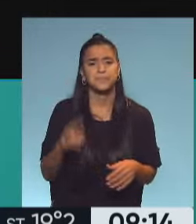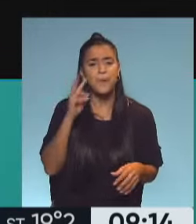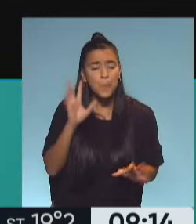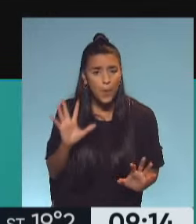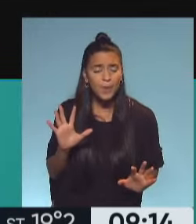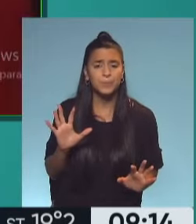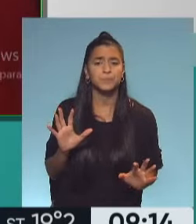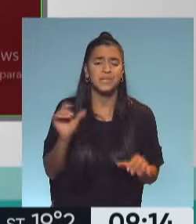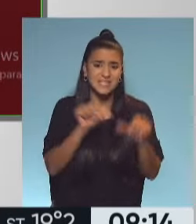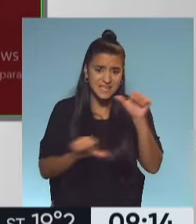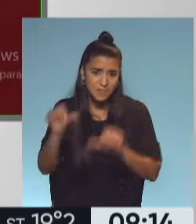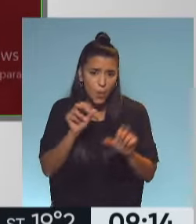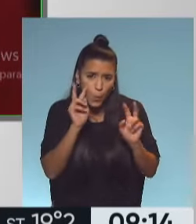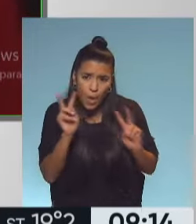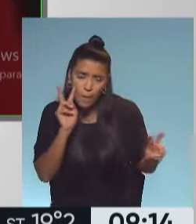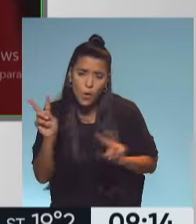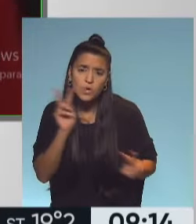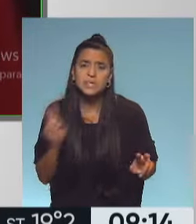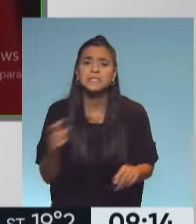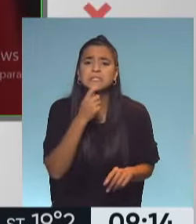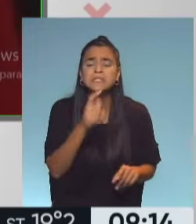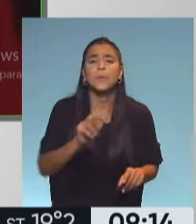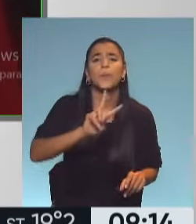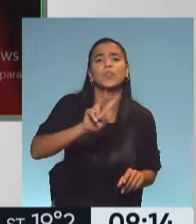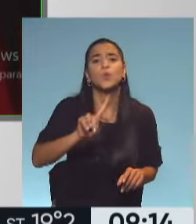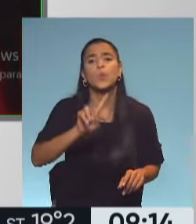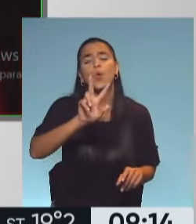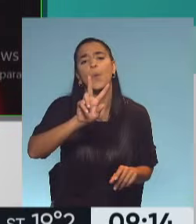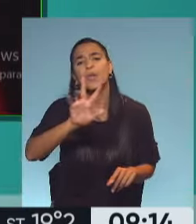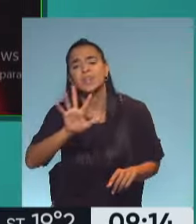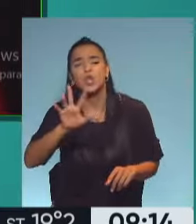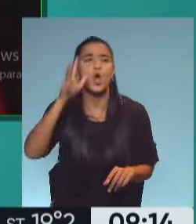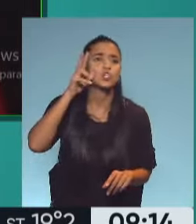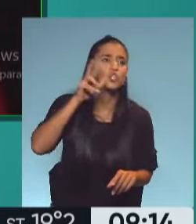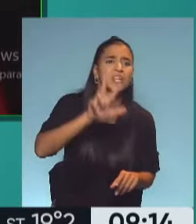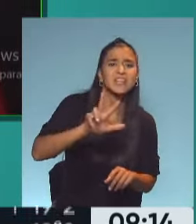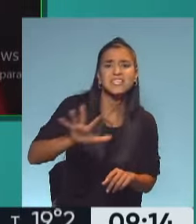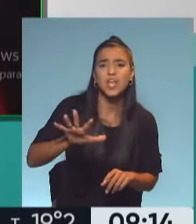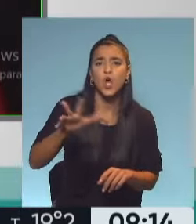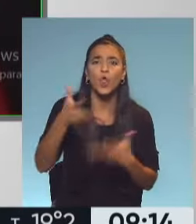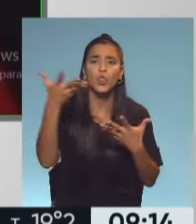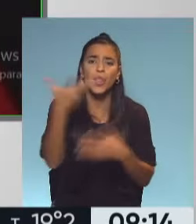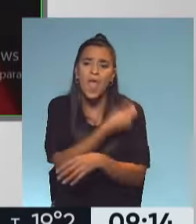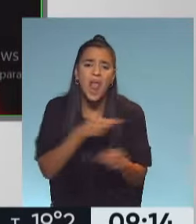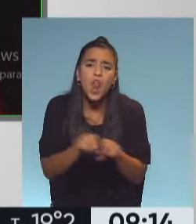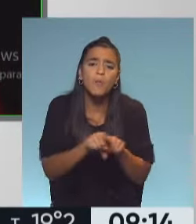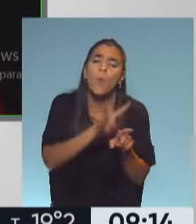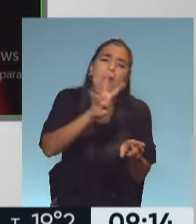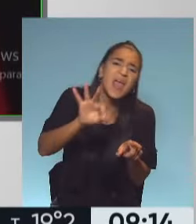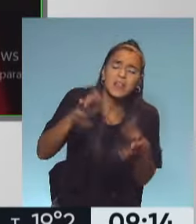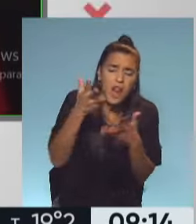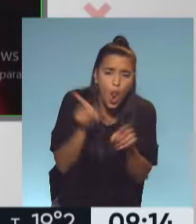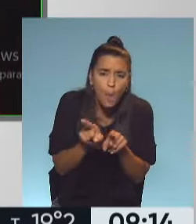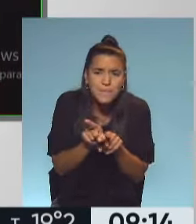científicamente vemos que si se da a los 21, 28, 35, es lo mismo, 40, 40 y tantos,